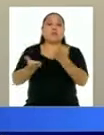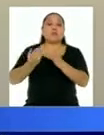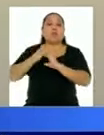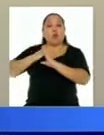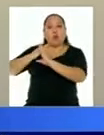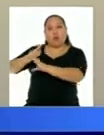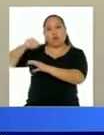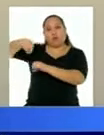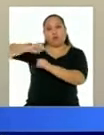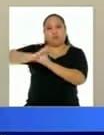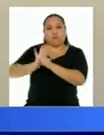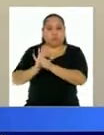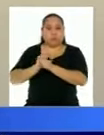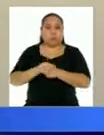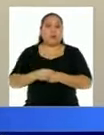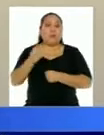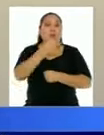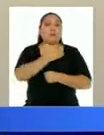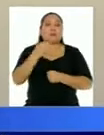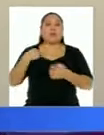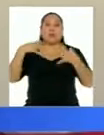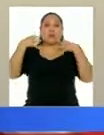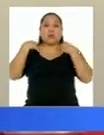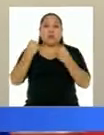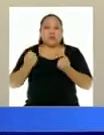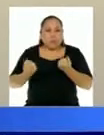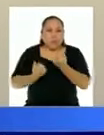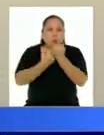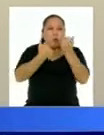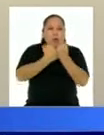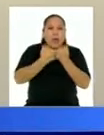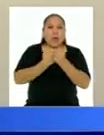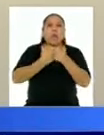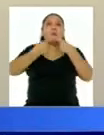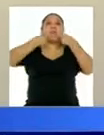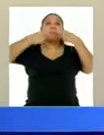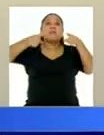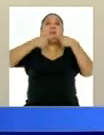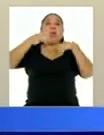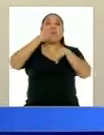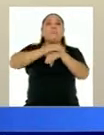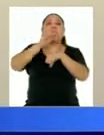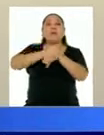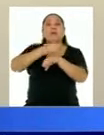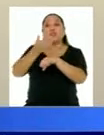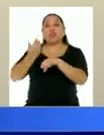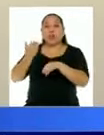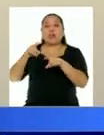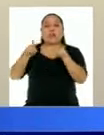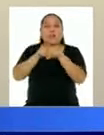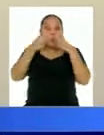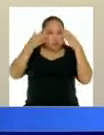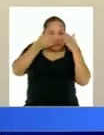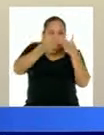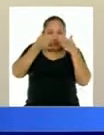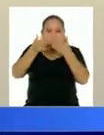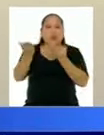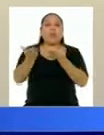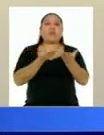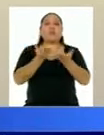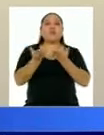COVID-19. El MINSA viene reforzando los mensajes preventivos frente a la pandemia y ampliando la atención en salud a la población.